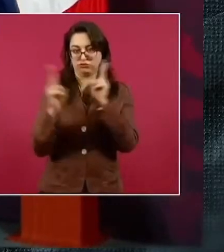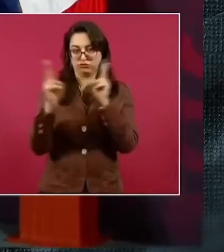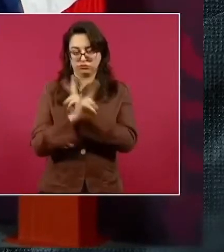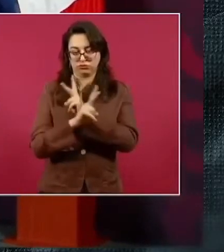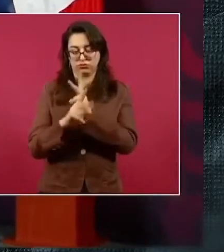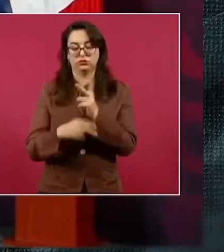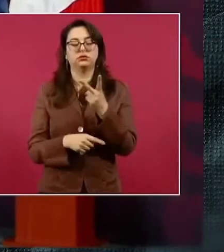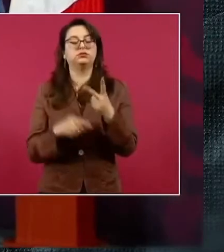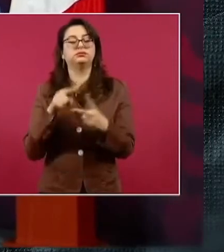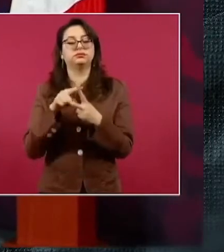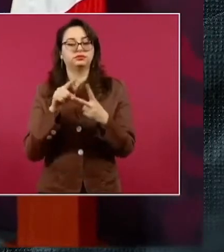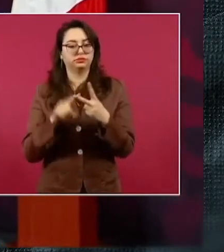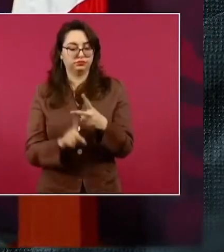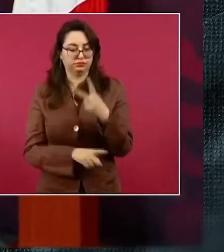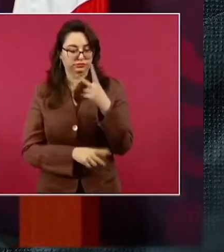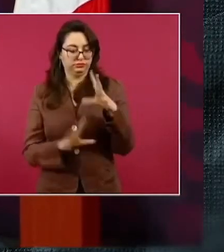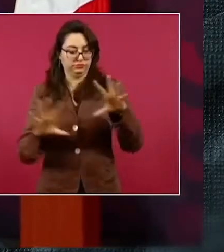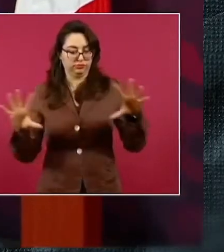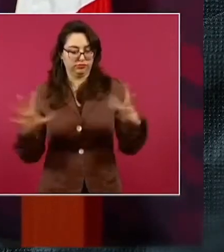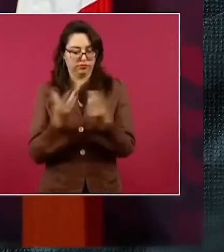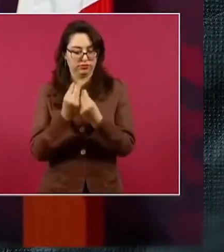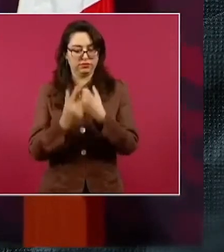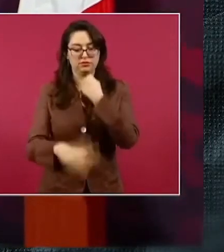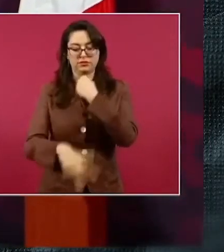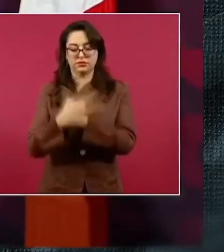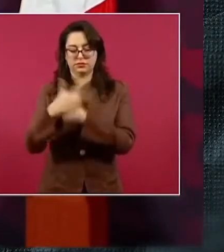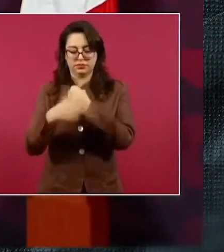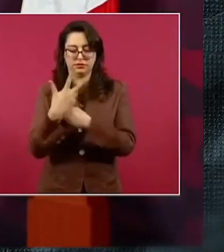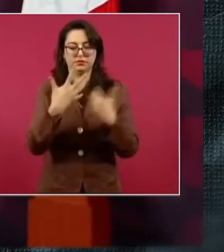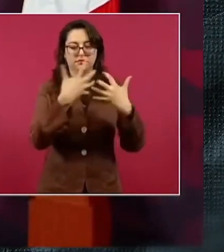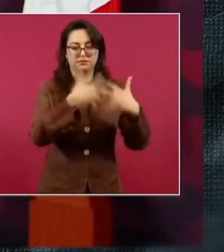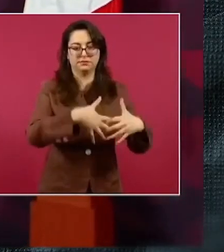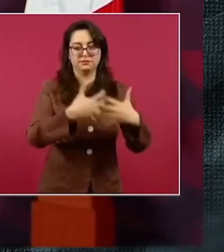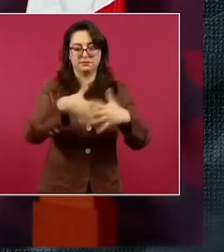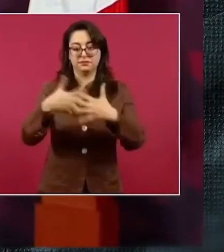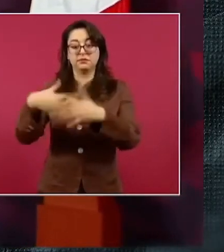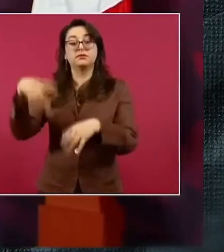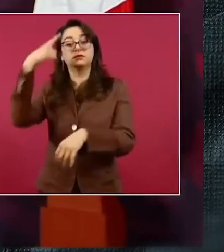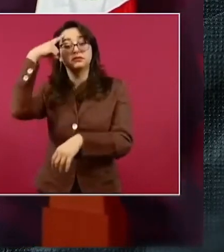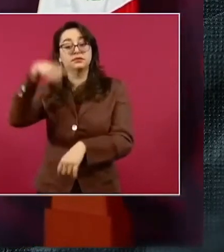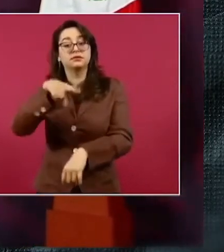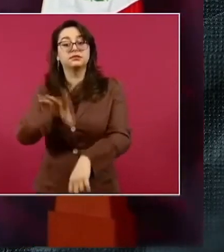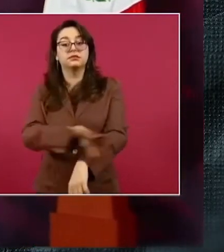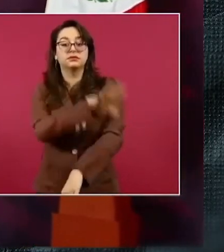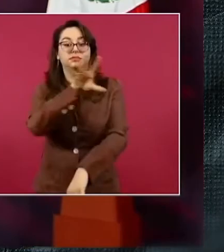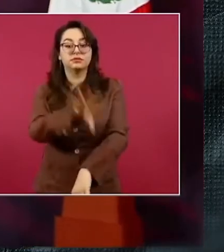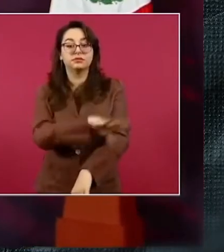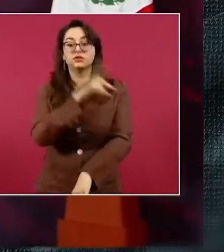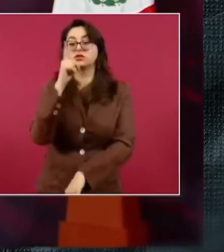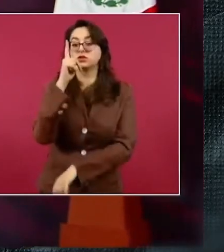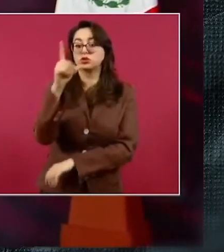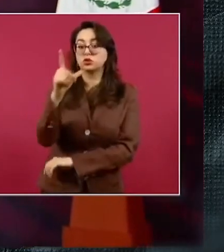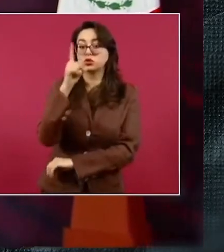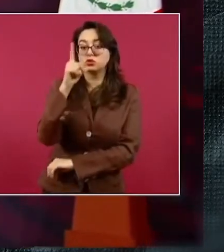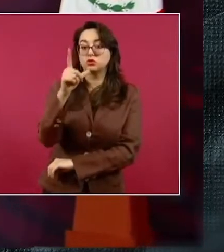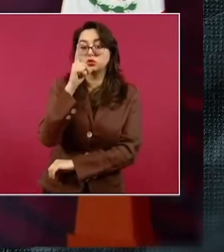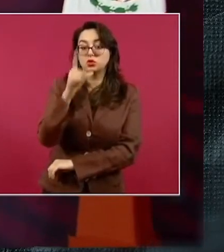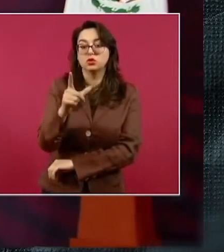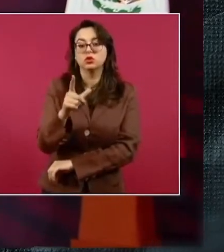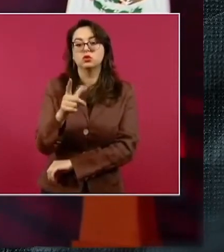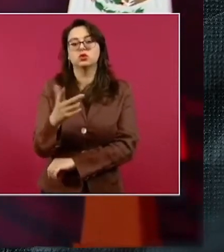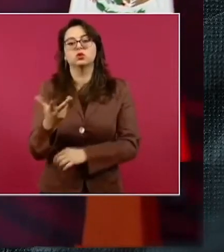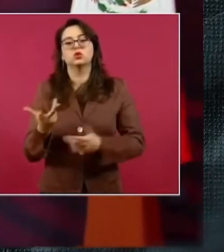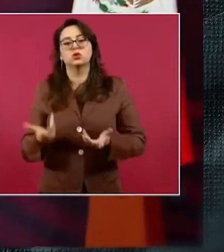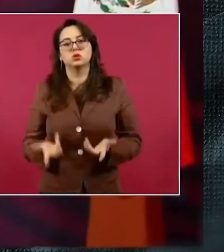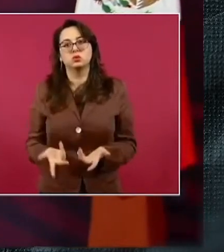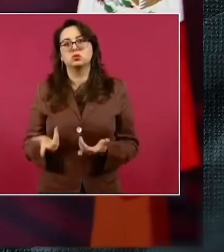un promedio de